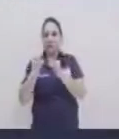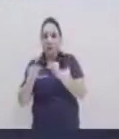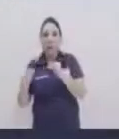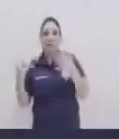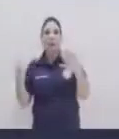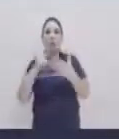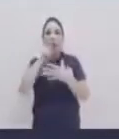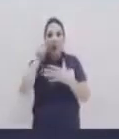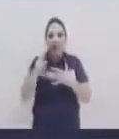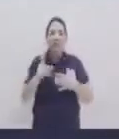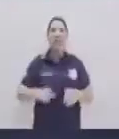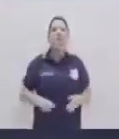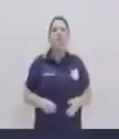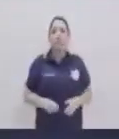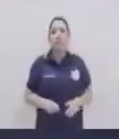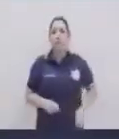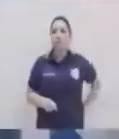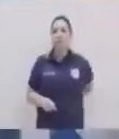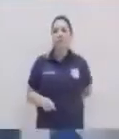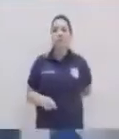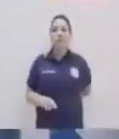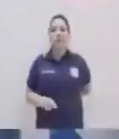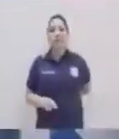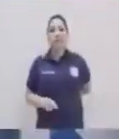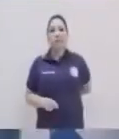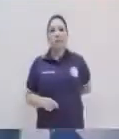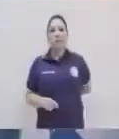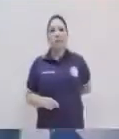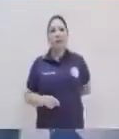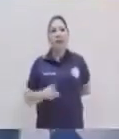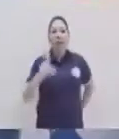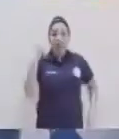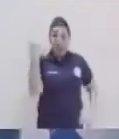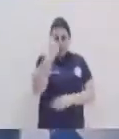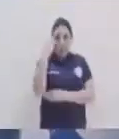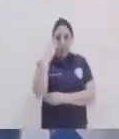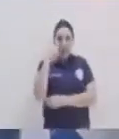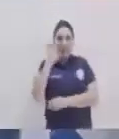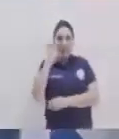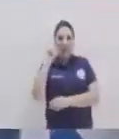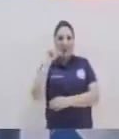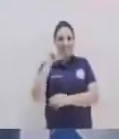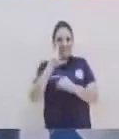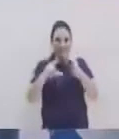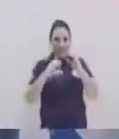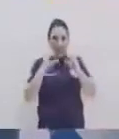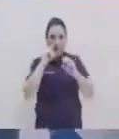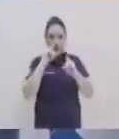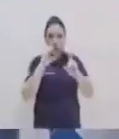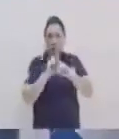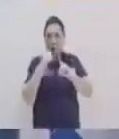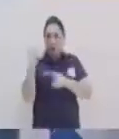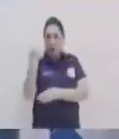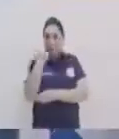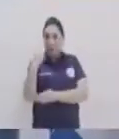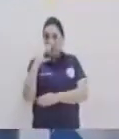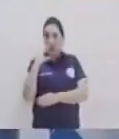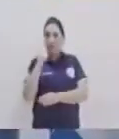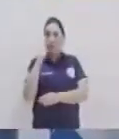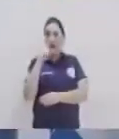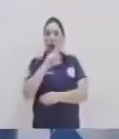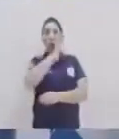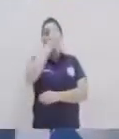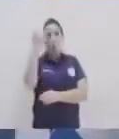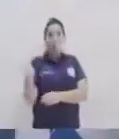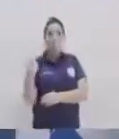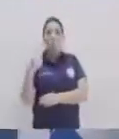Es importante, Andrea, determinar si este efecto sí es como que recurrente a la causa,